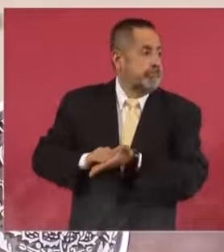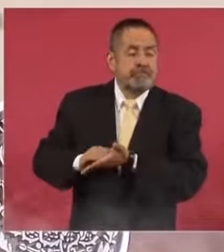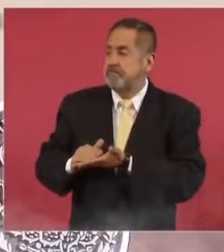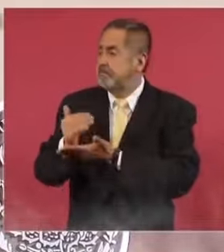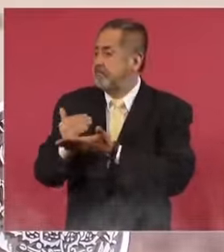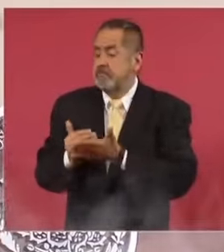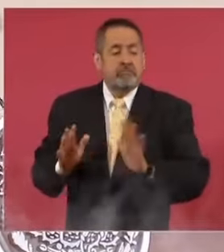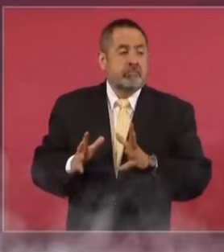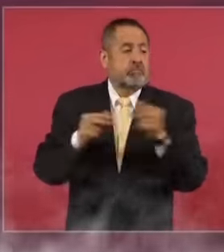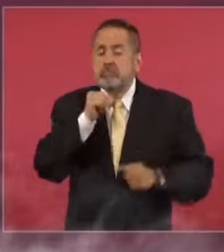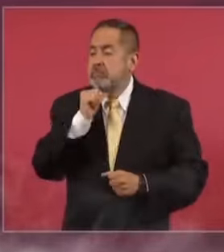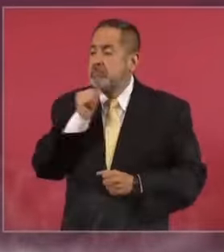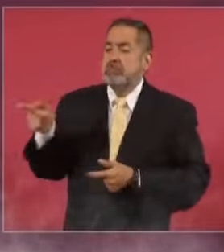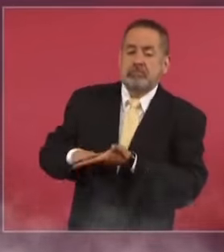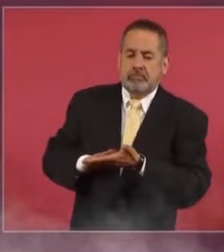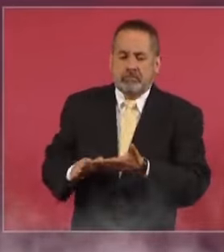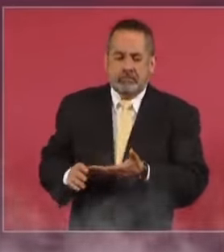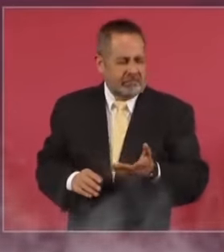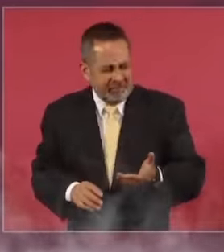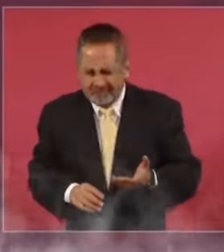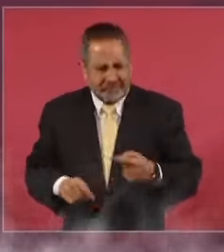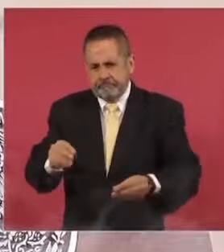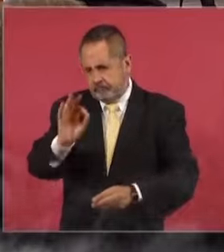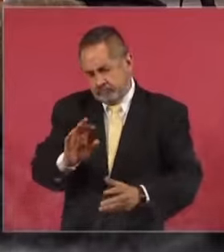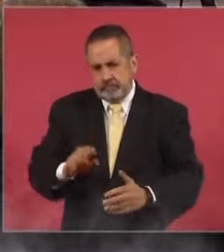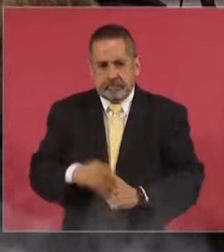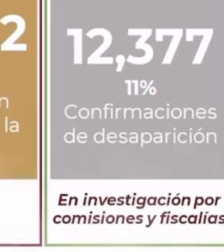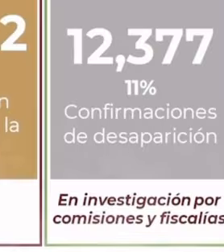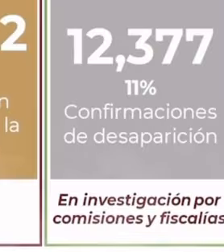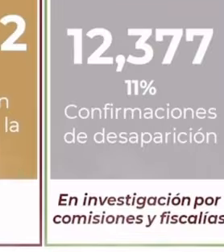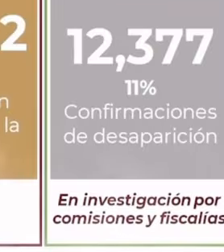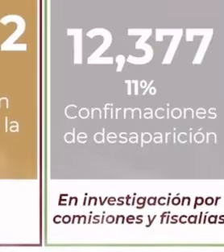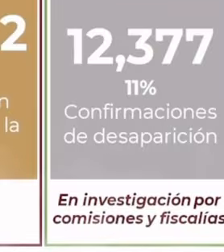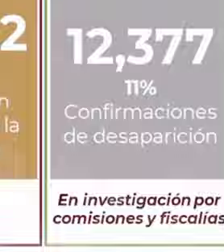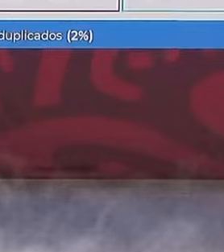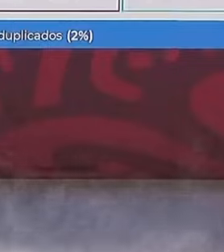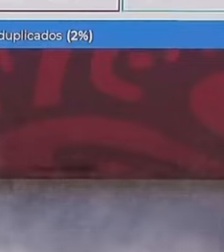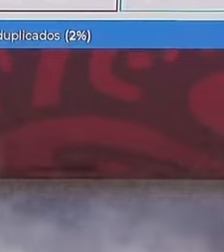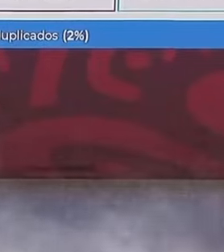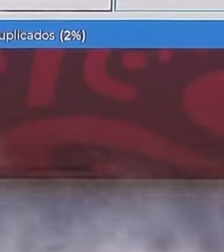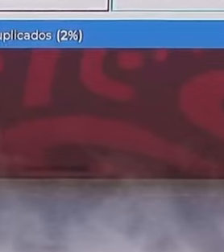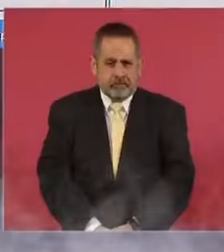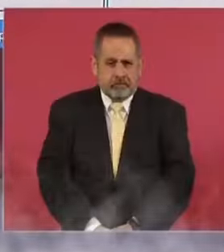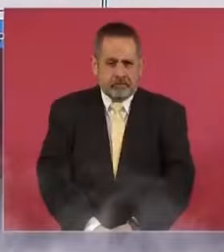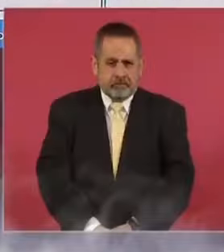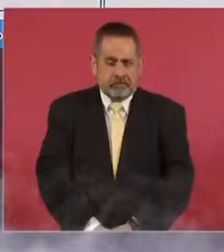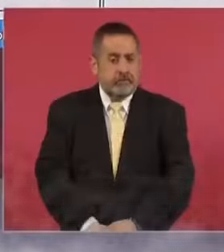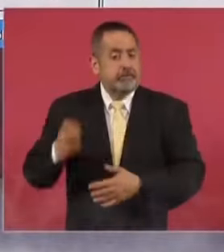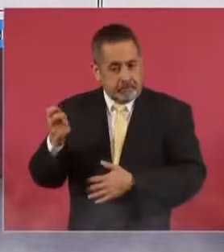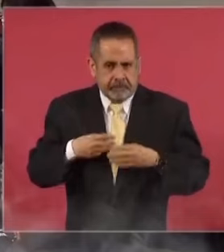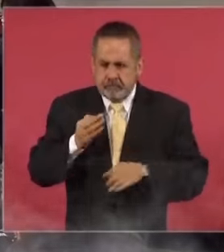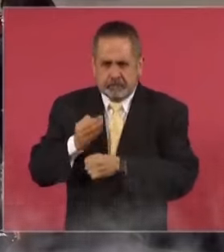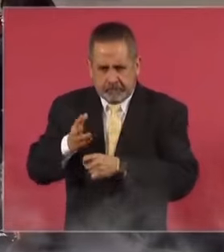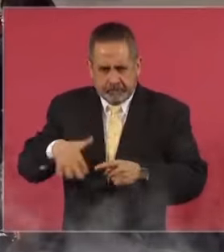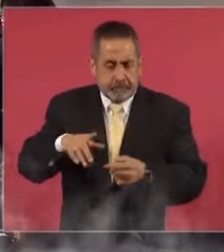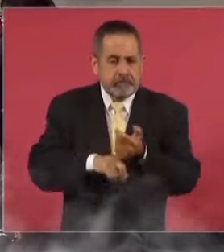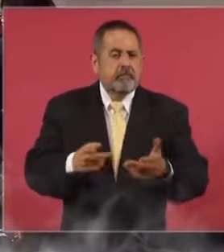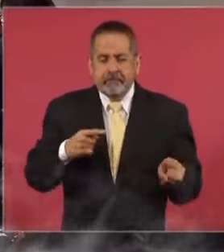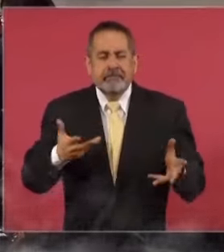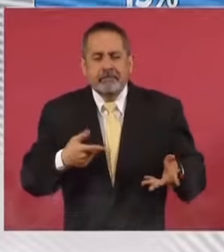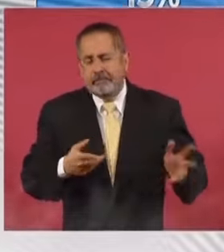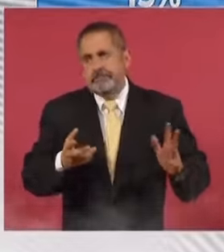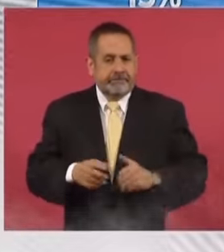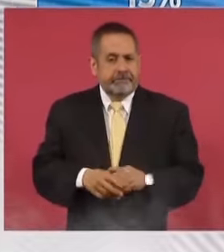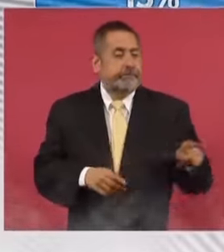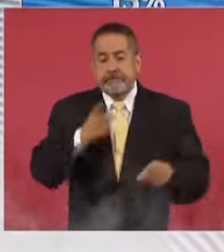nosotros, no sé cuántos. Cuando aquí se informó, esto, completamente comprobado, lo teníamos también probado. Pues, ¿qué hace